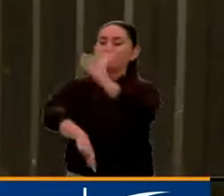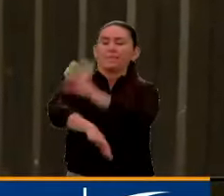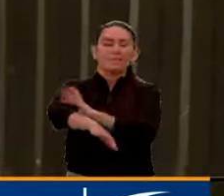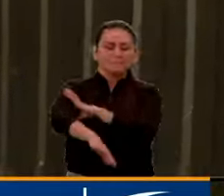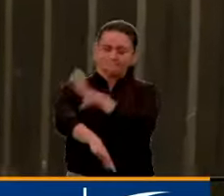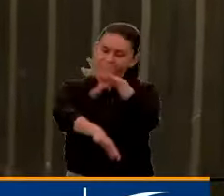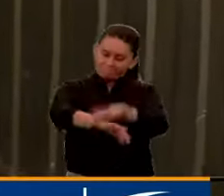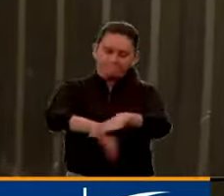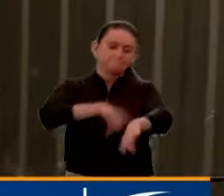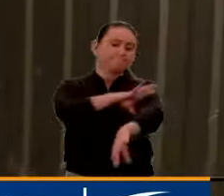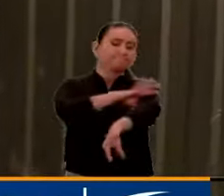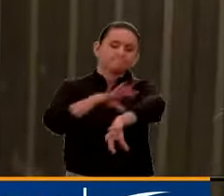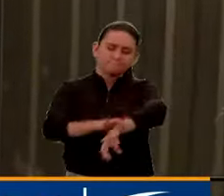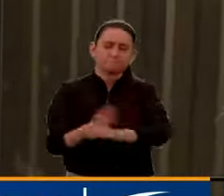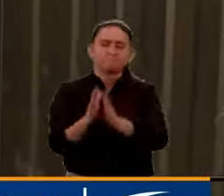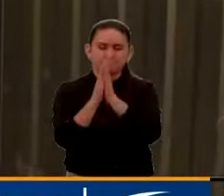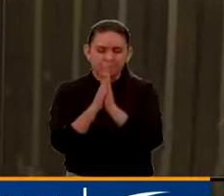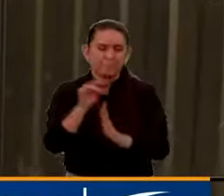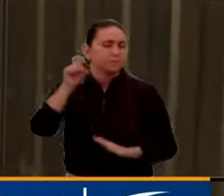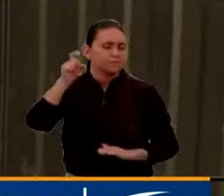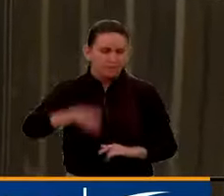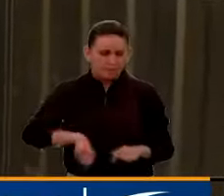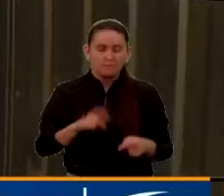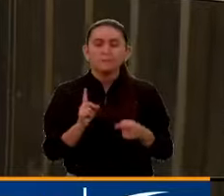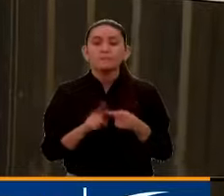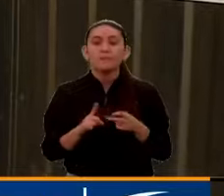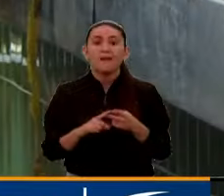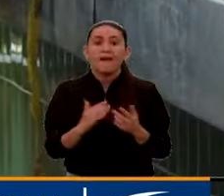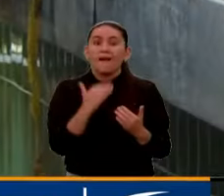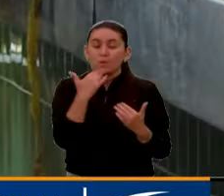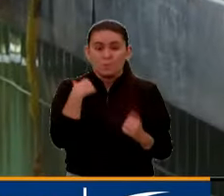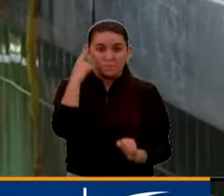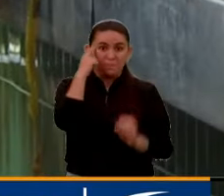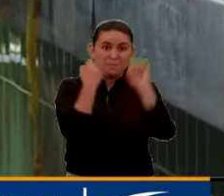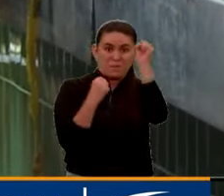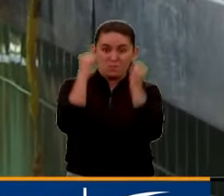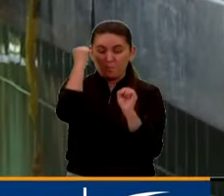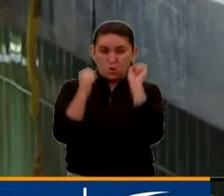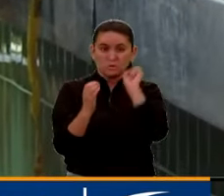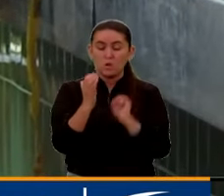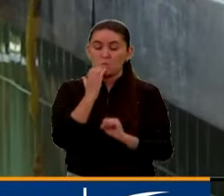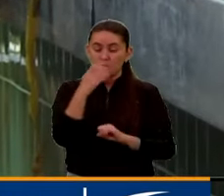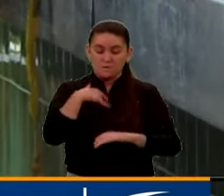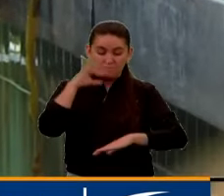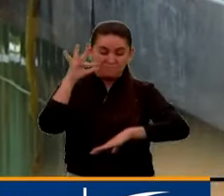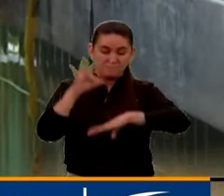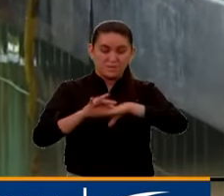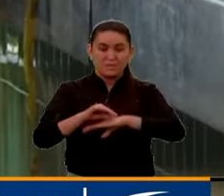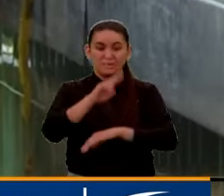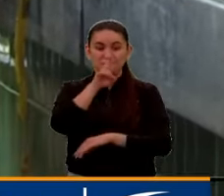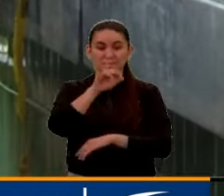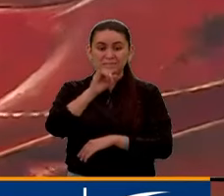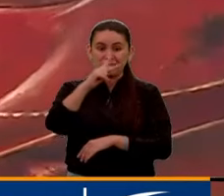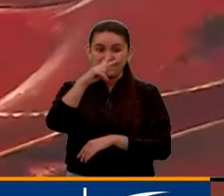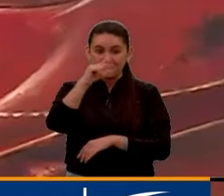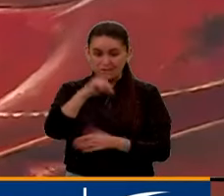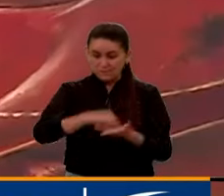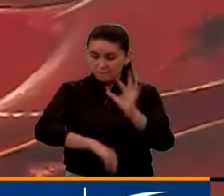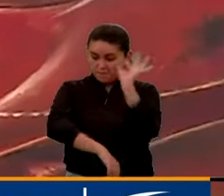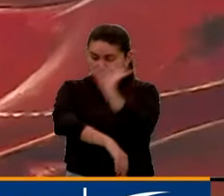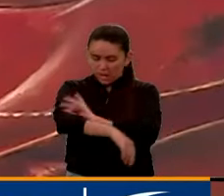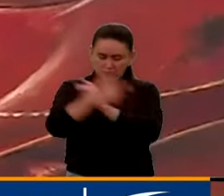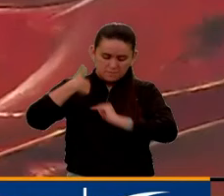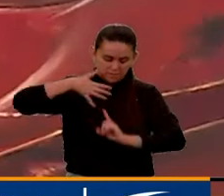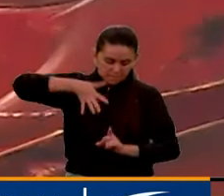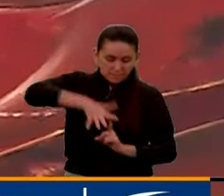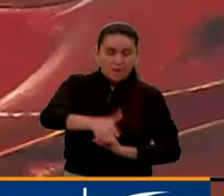preocupación donde nos llegue a aparecer el virus del Zika que produce malformación en los fetos. Entonces, las